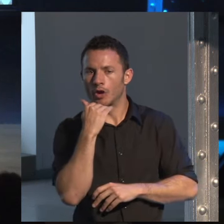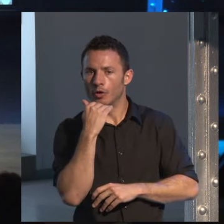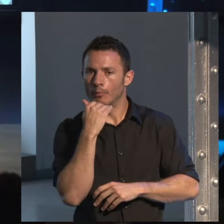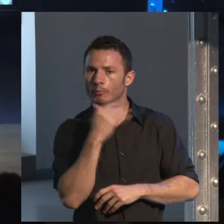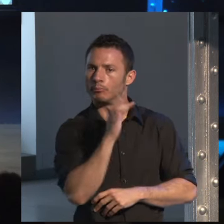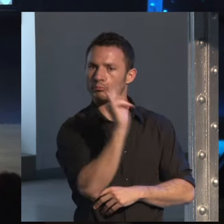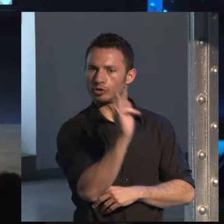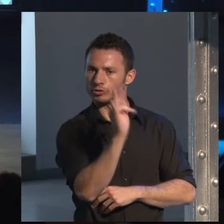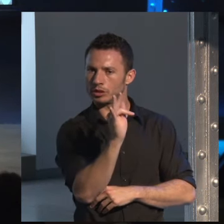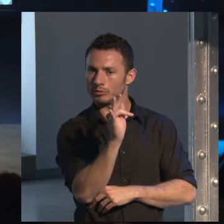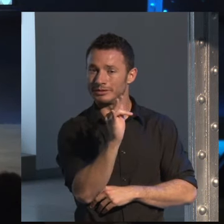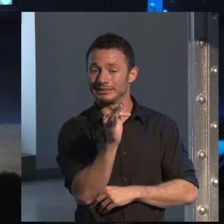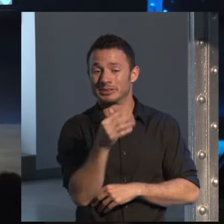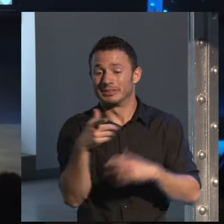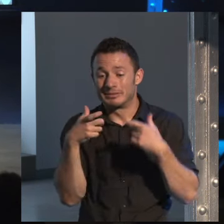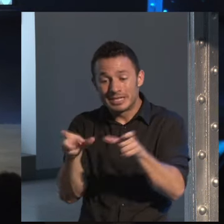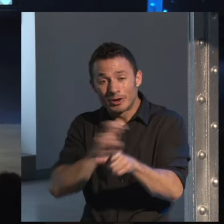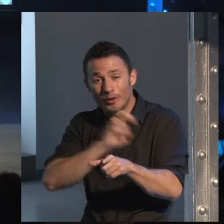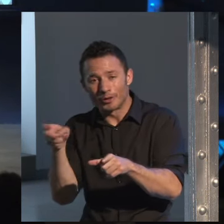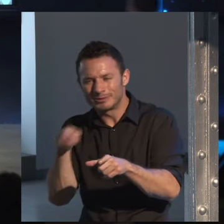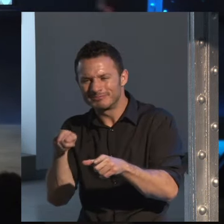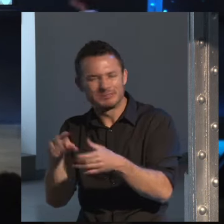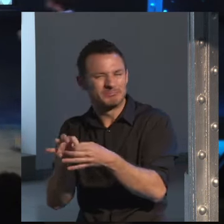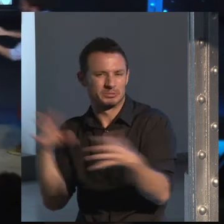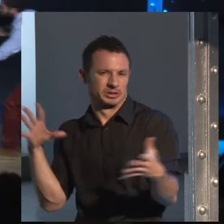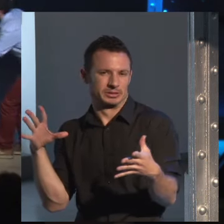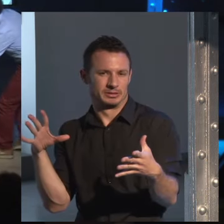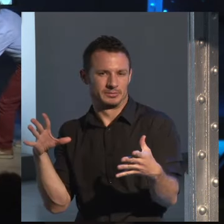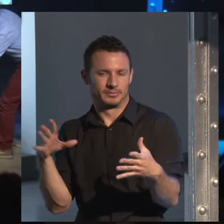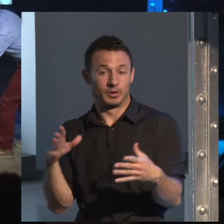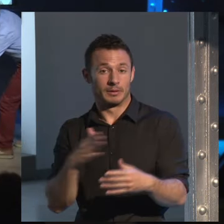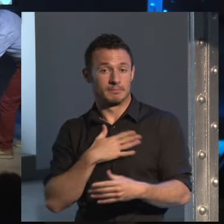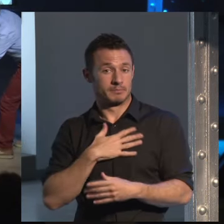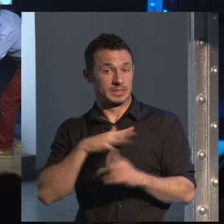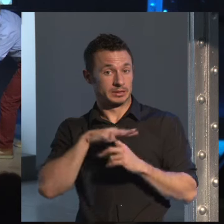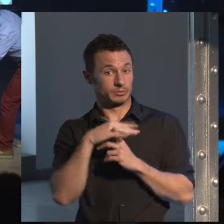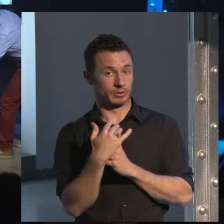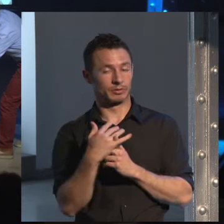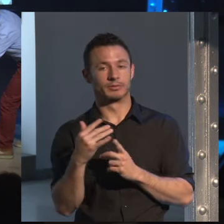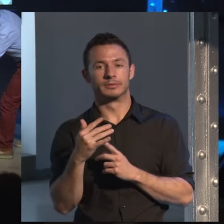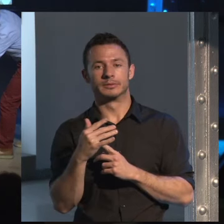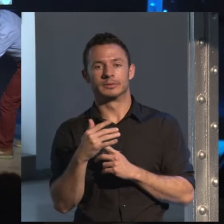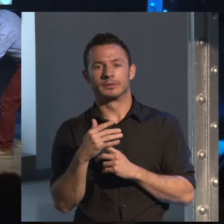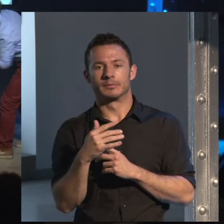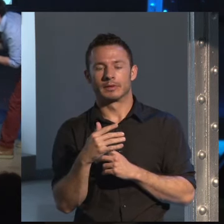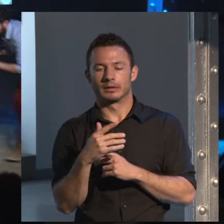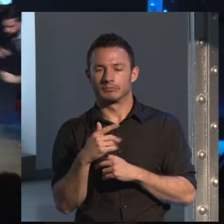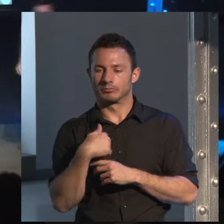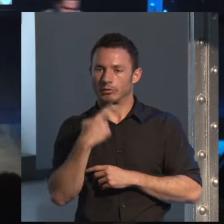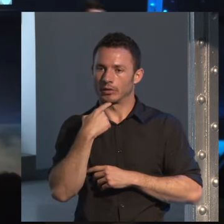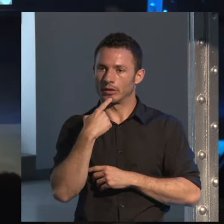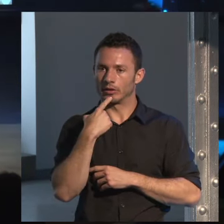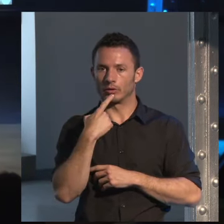pueden no casar bien. De ahí, en mi caso, a decir que es igual de difícil